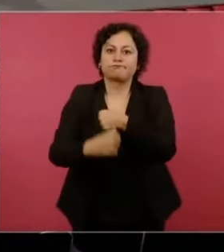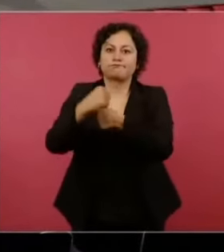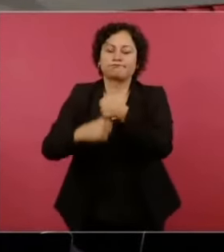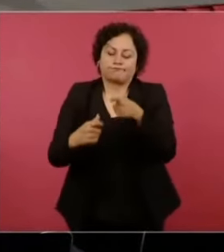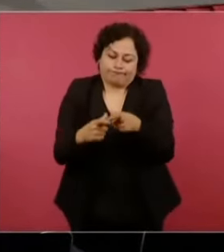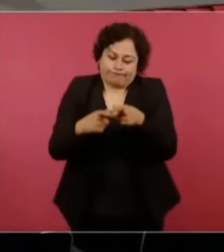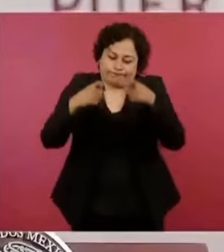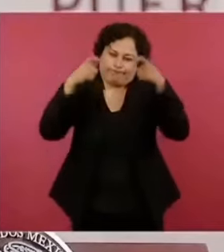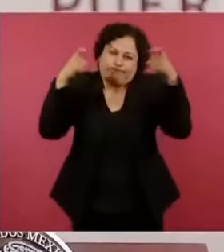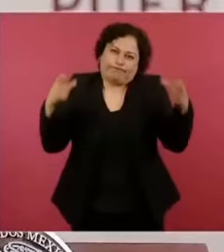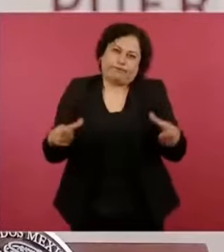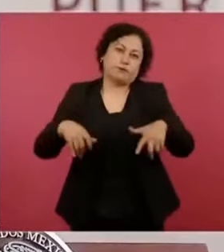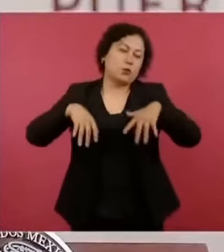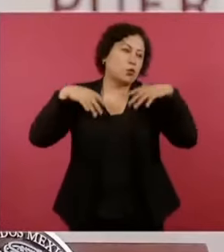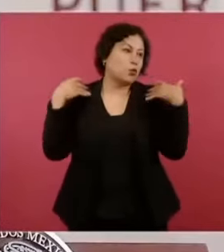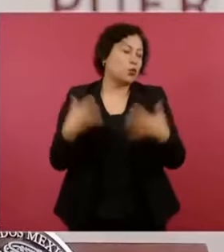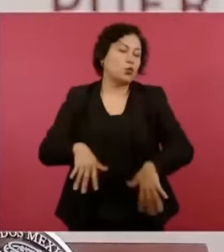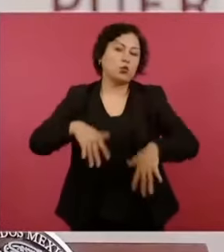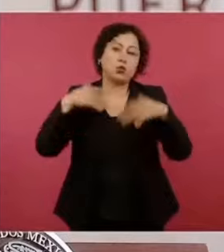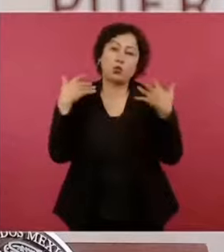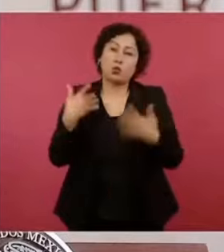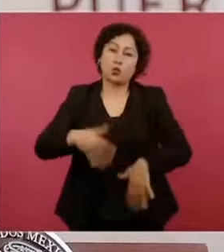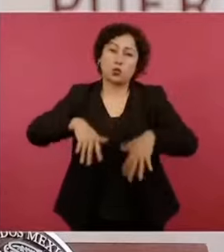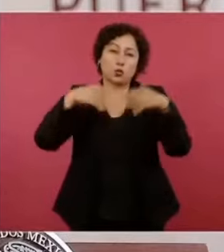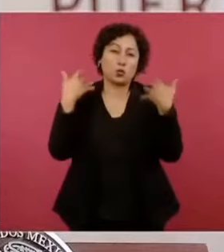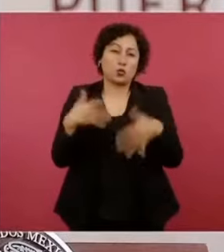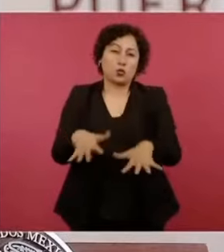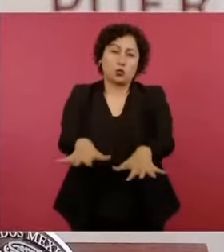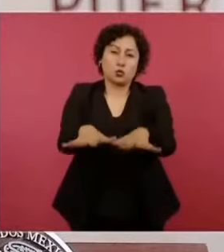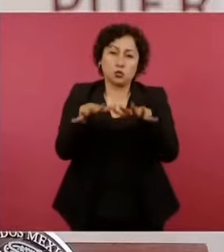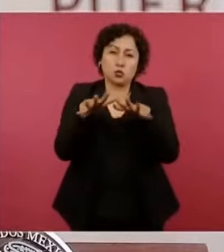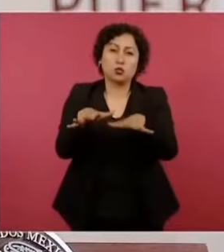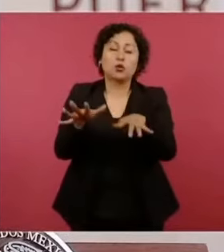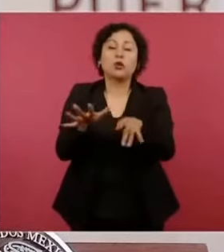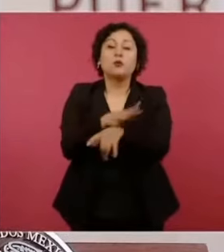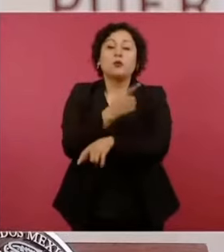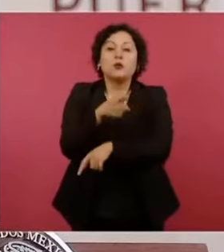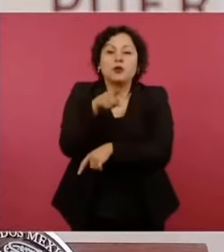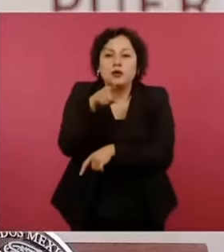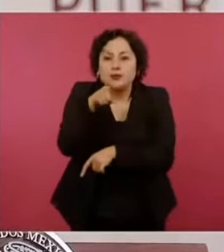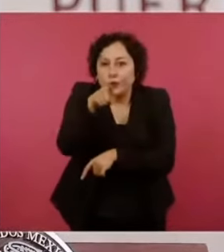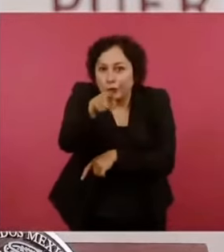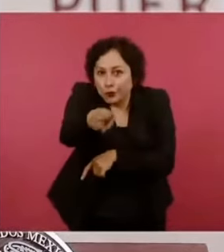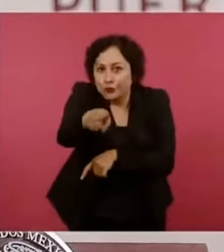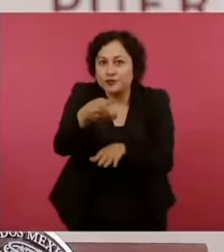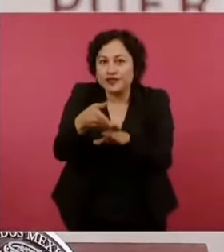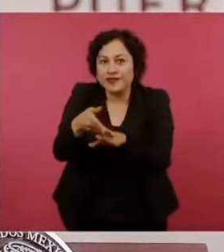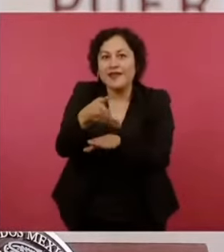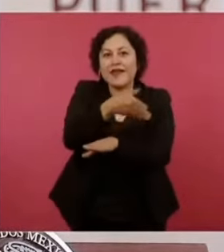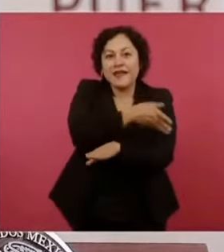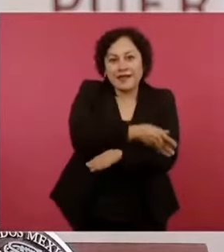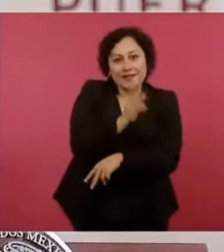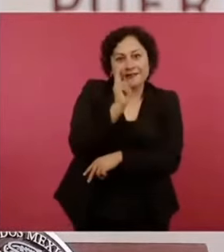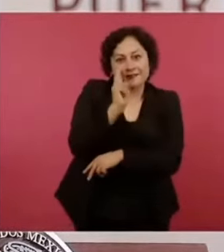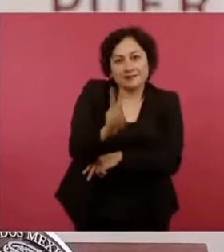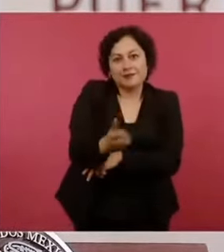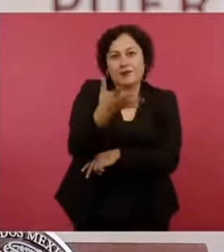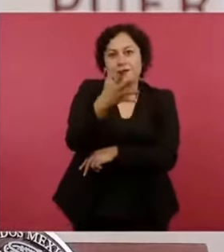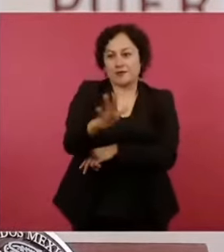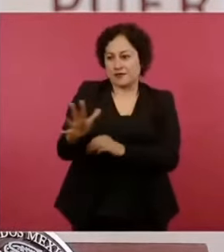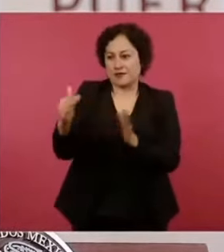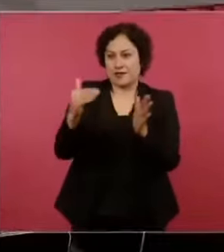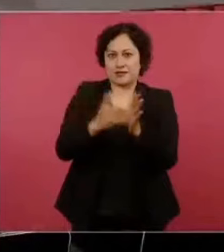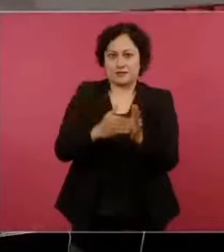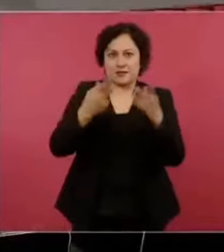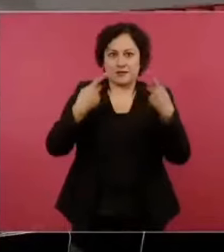Una situación extraordinaria, porque usted también pasó de formar 10 mil médicos residentes a 20 mil médicos